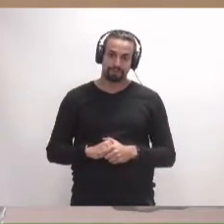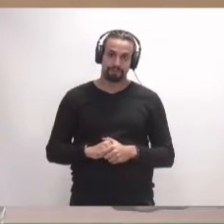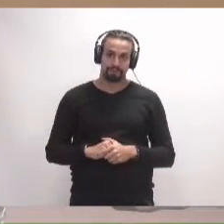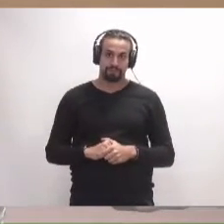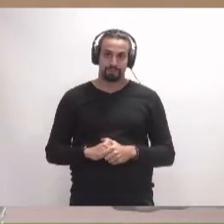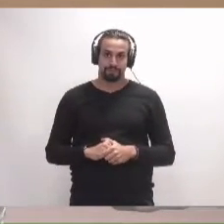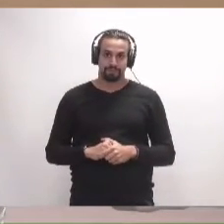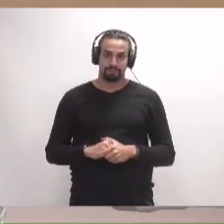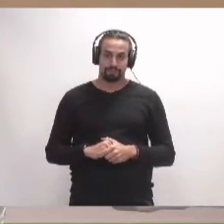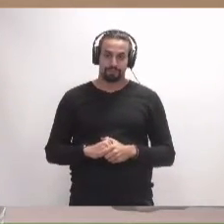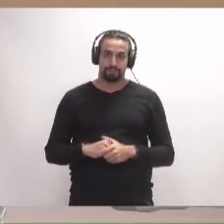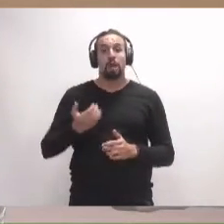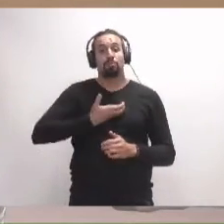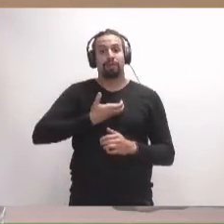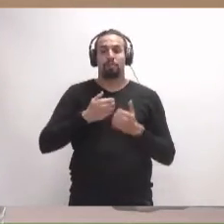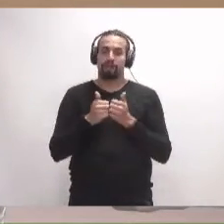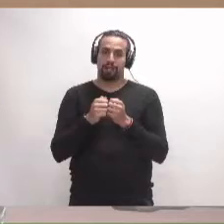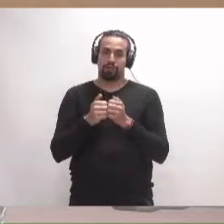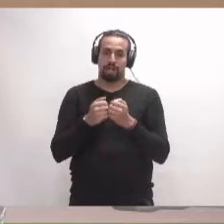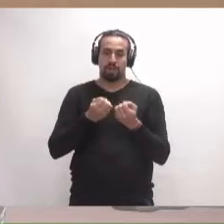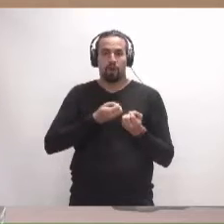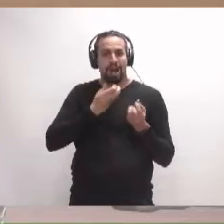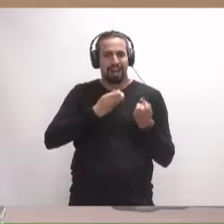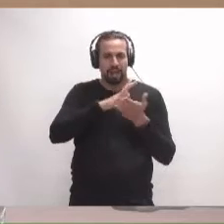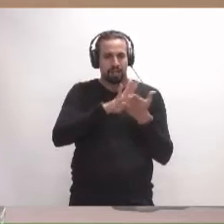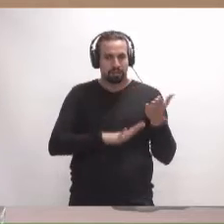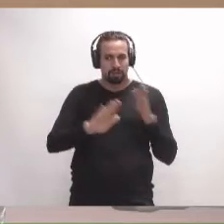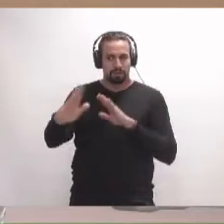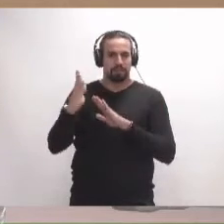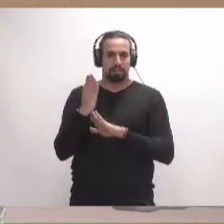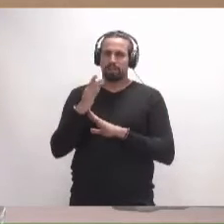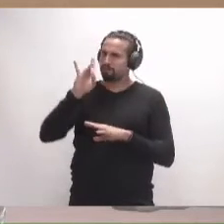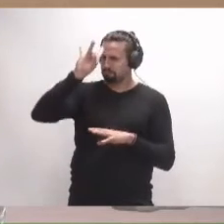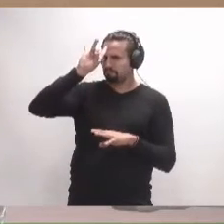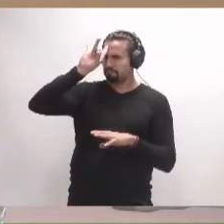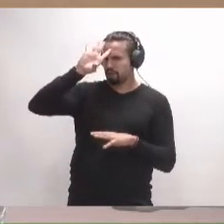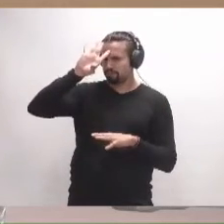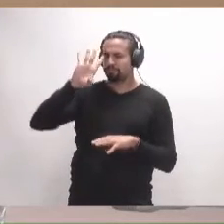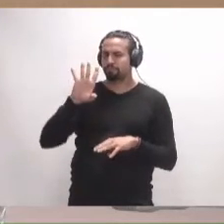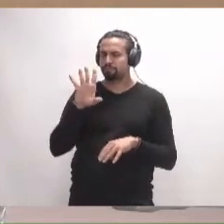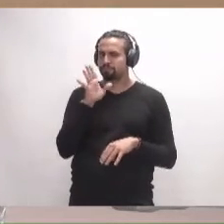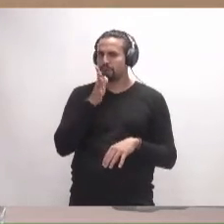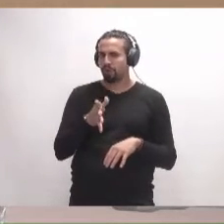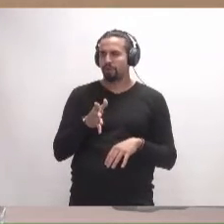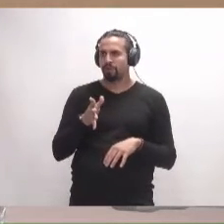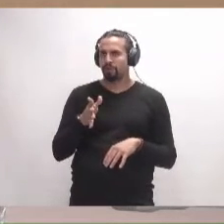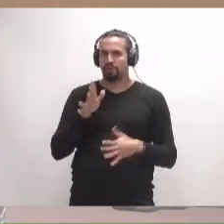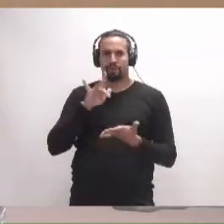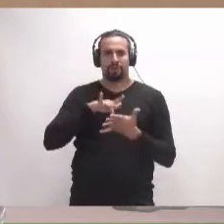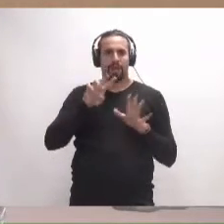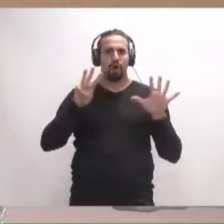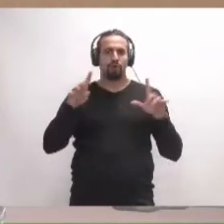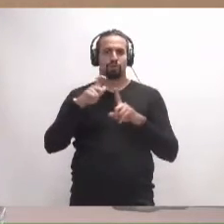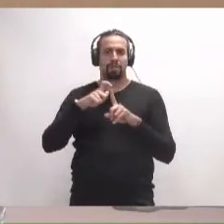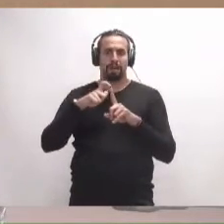parte del municipio del Rosario y a la alegación que presenta, resulta sorprendente que, bueno, pues desde el 8 de mayo